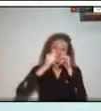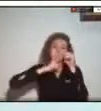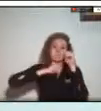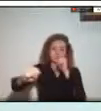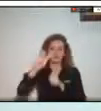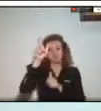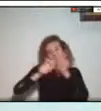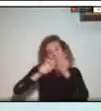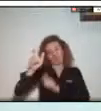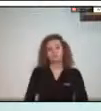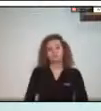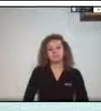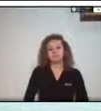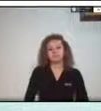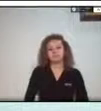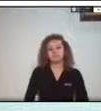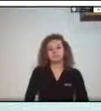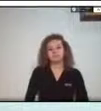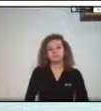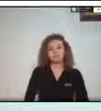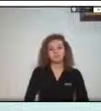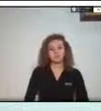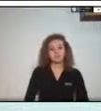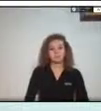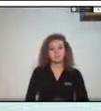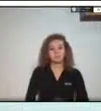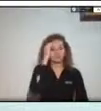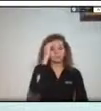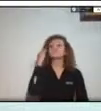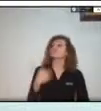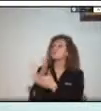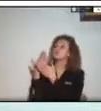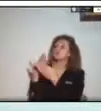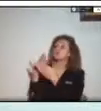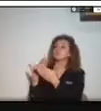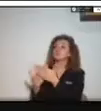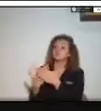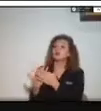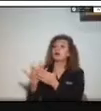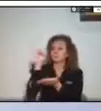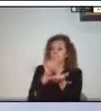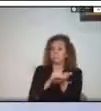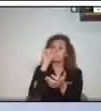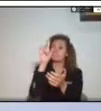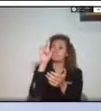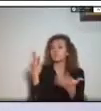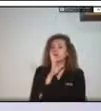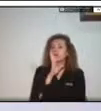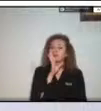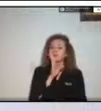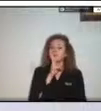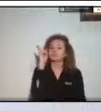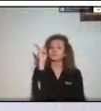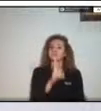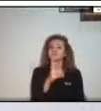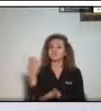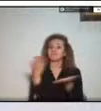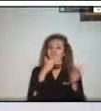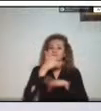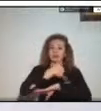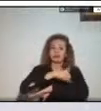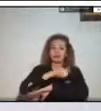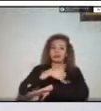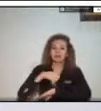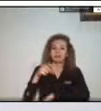muy bien muchísimas gracias la misma pregunta entonces para el ingeniero Guillermo Alberto Pérez